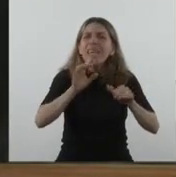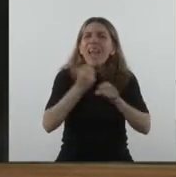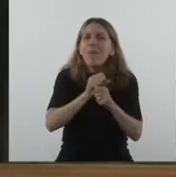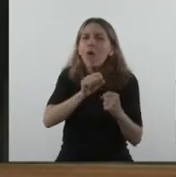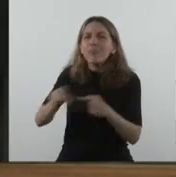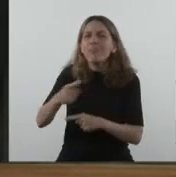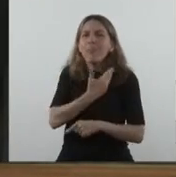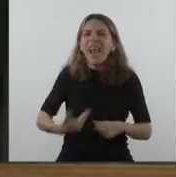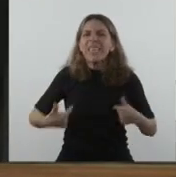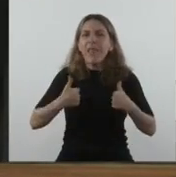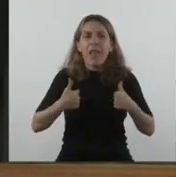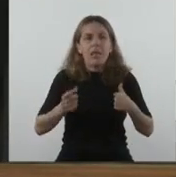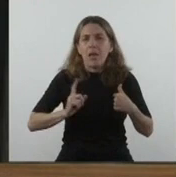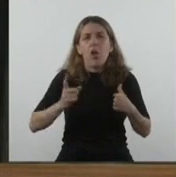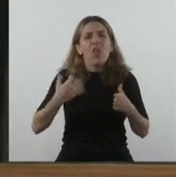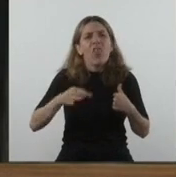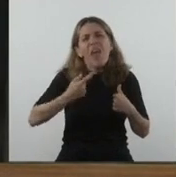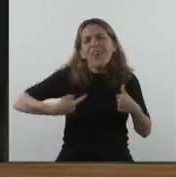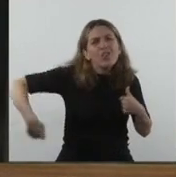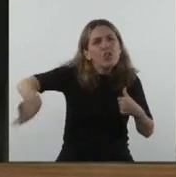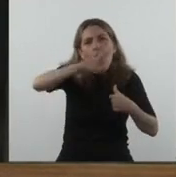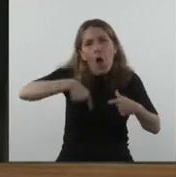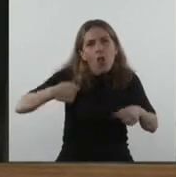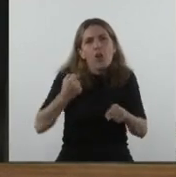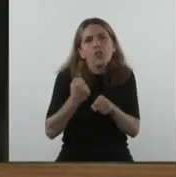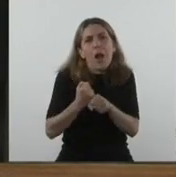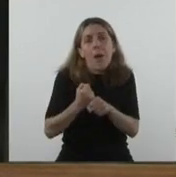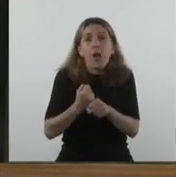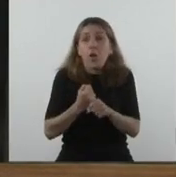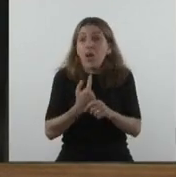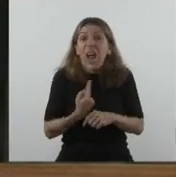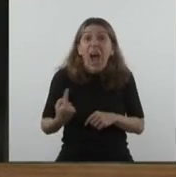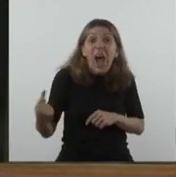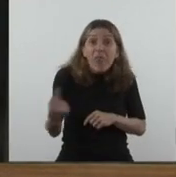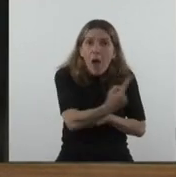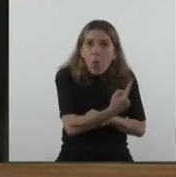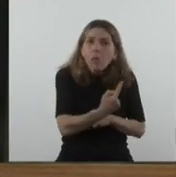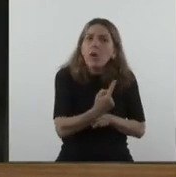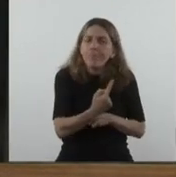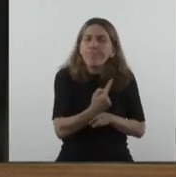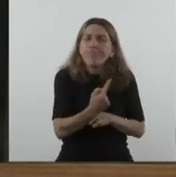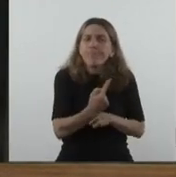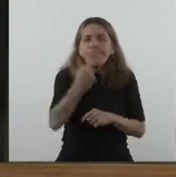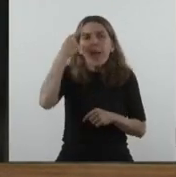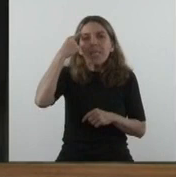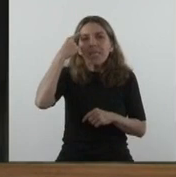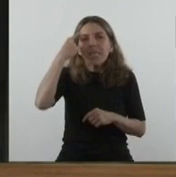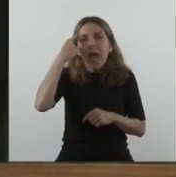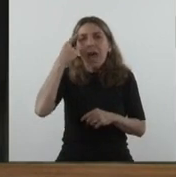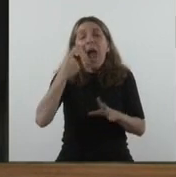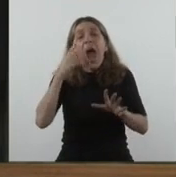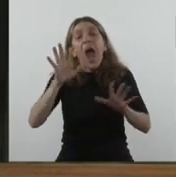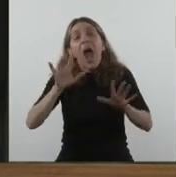tarea de todos nosotros y cada uno de nosotros debería pensar que Dios, algunos, nos ha